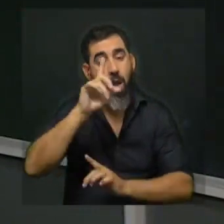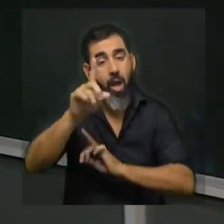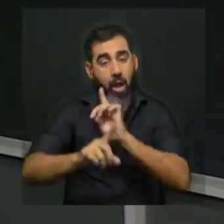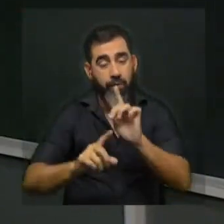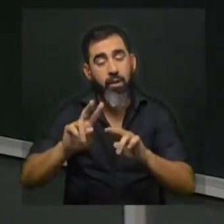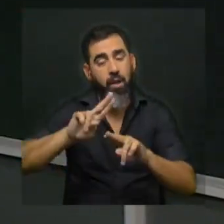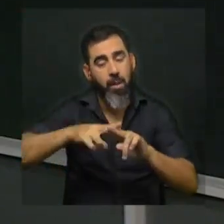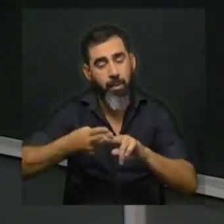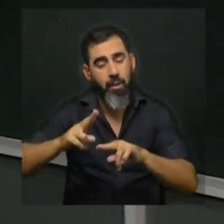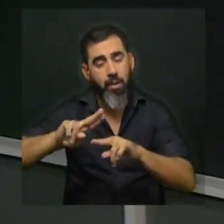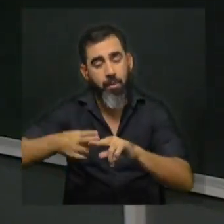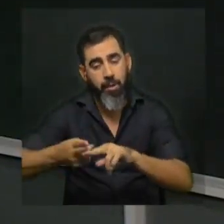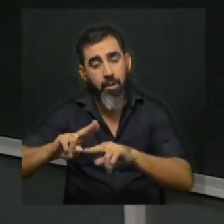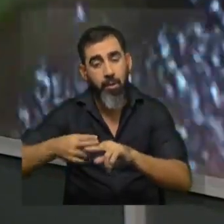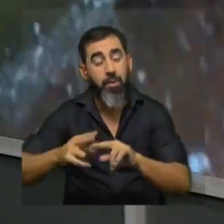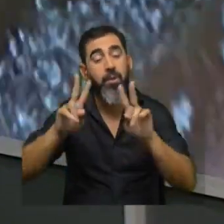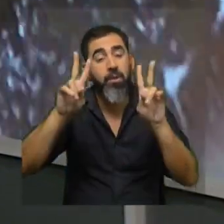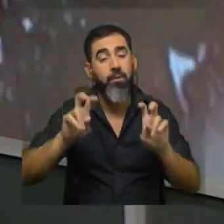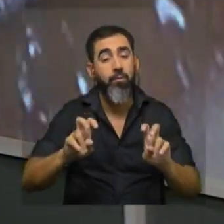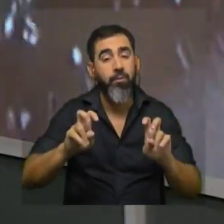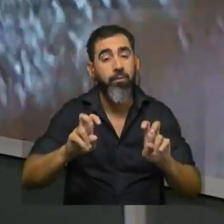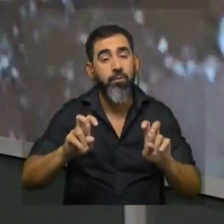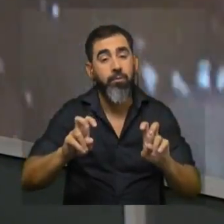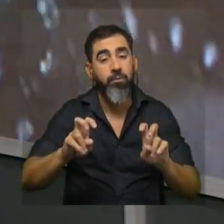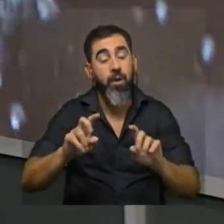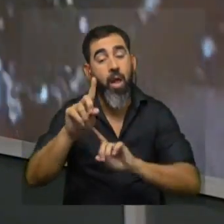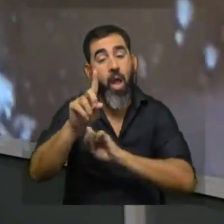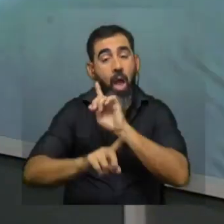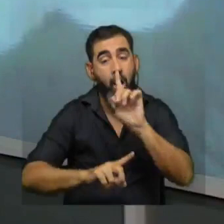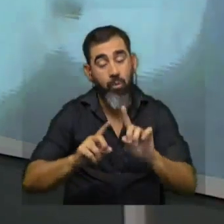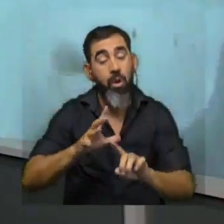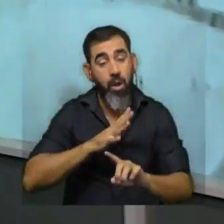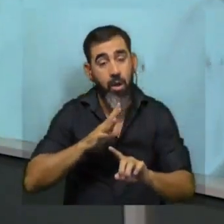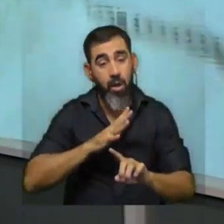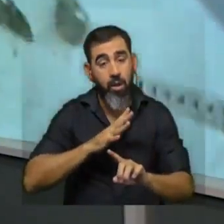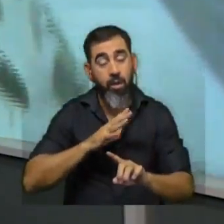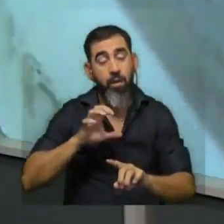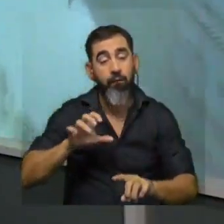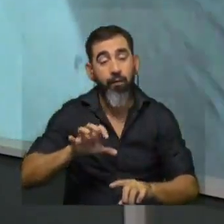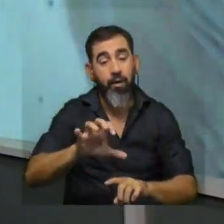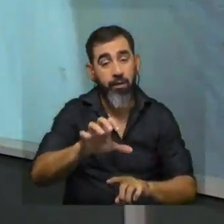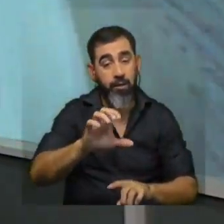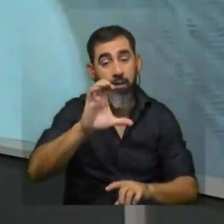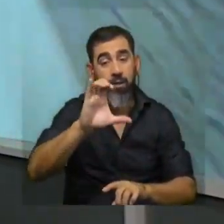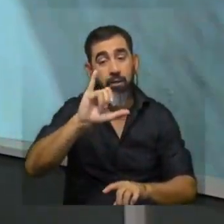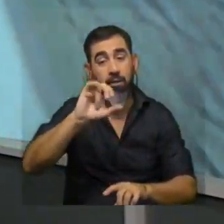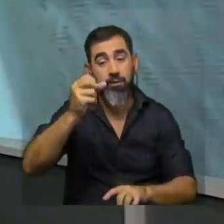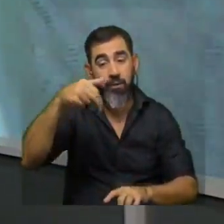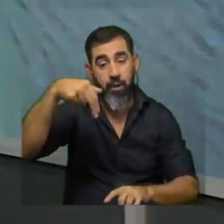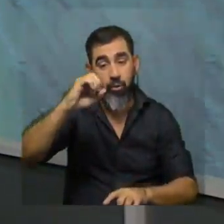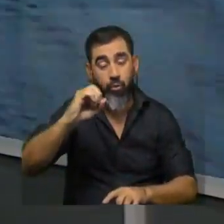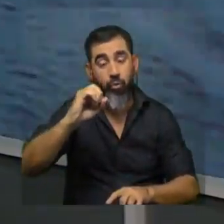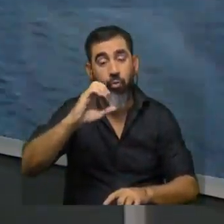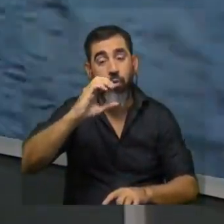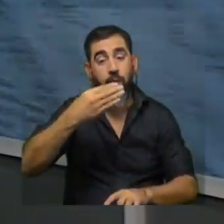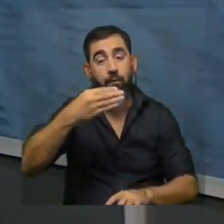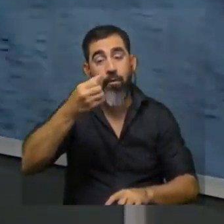repitió y se analizó, tiene que ver con la eventual aparición recurrente de cianobacterias en esa zona de nuestro